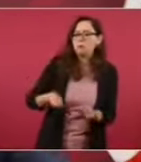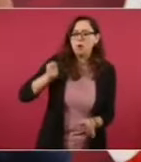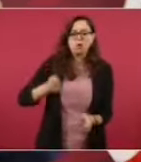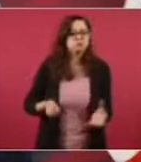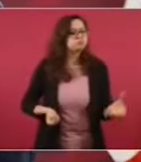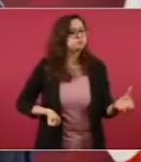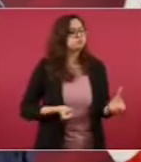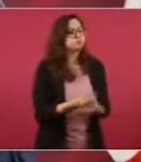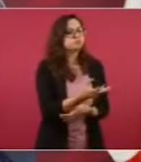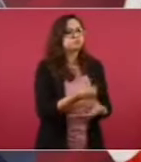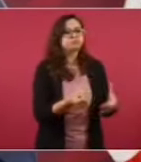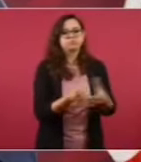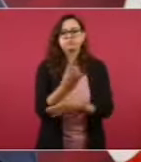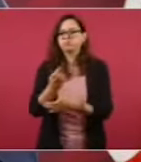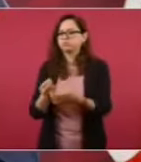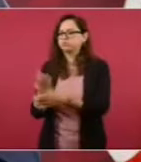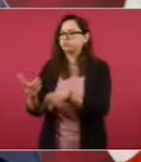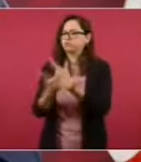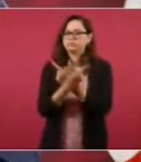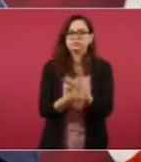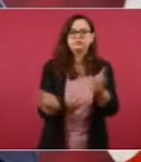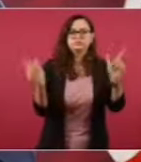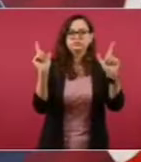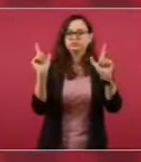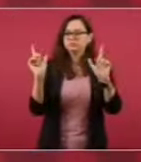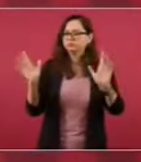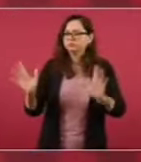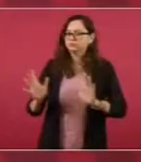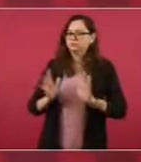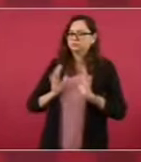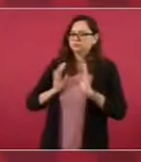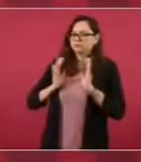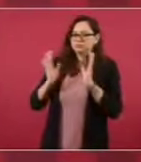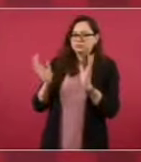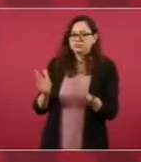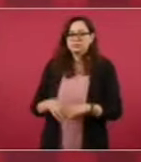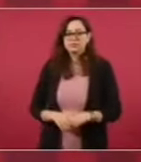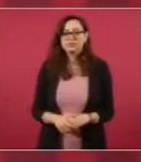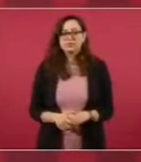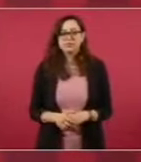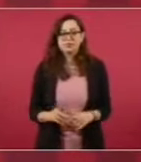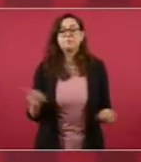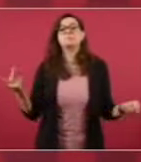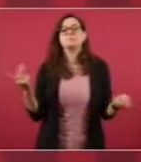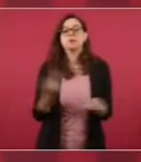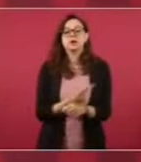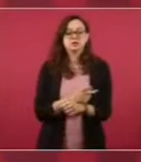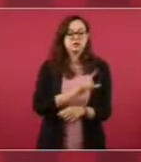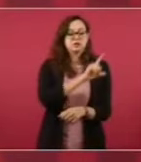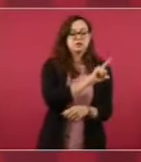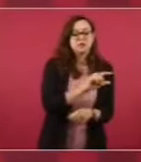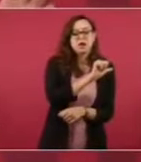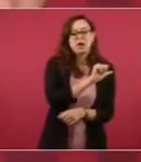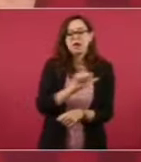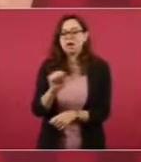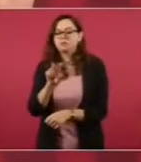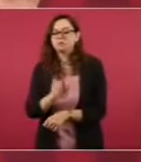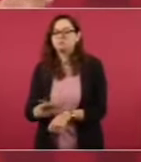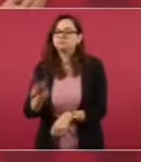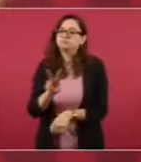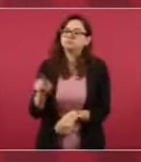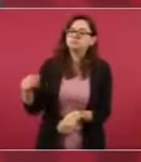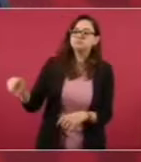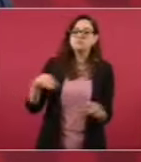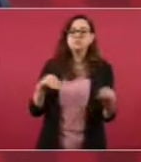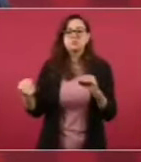Termina la semana y como sábado y domingo no hay actividad, de repente